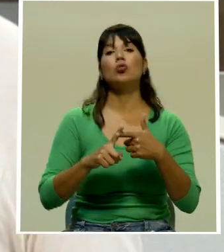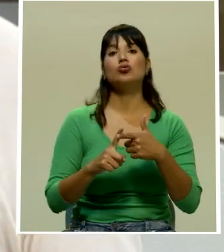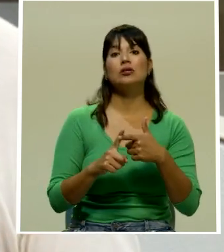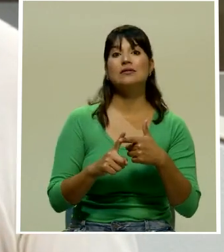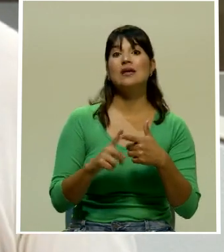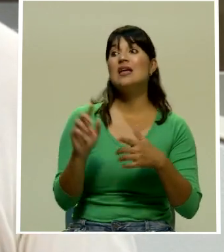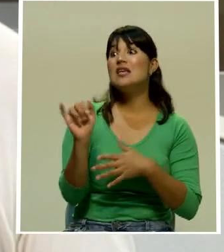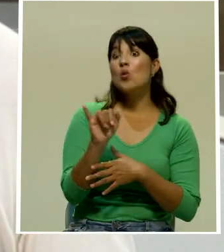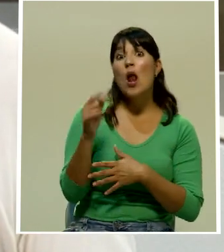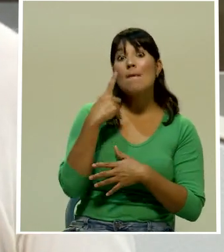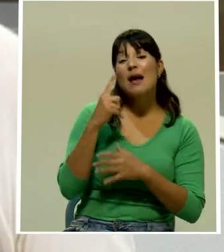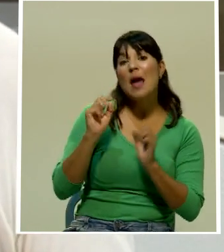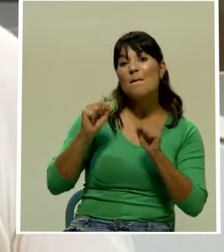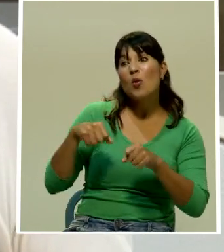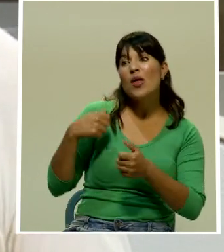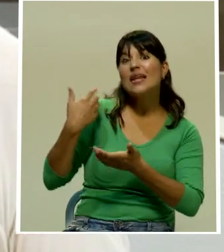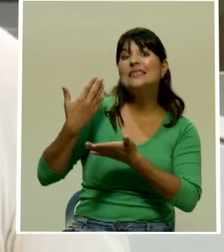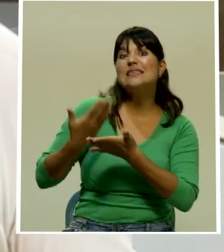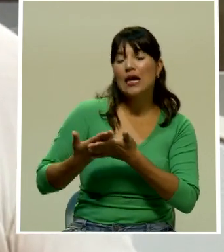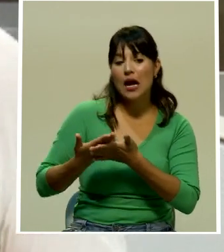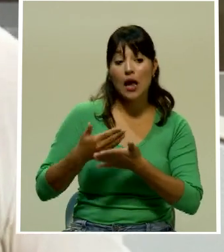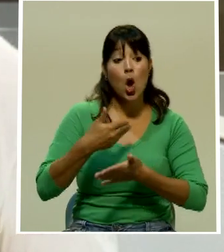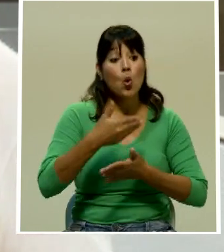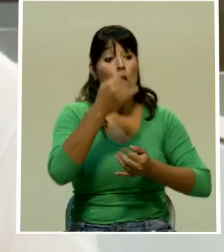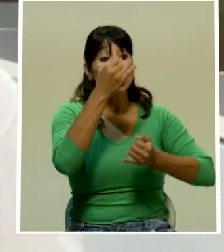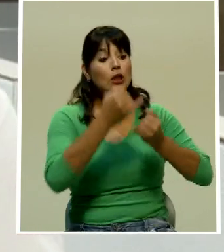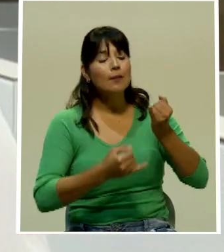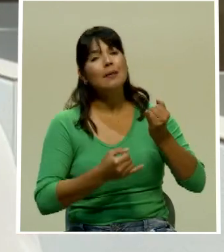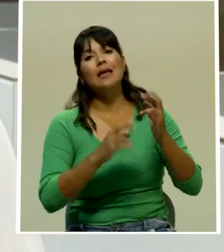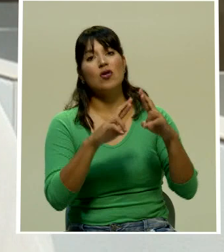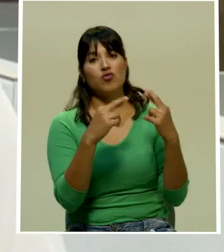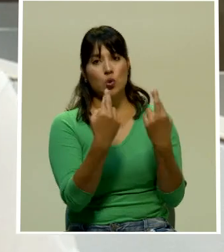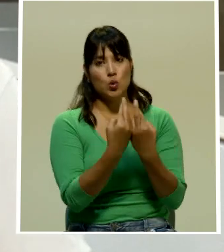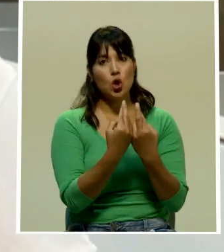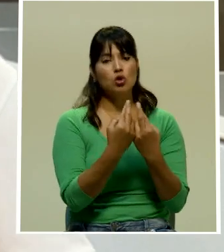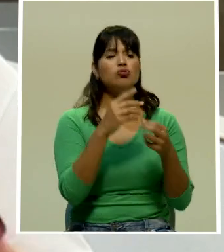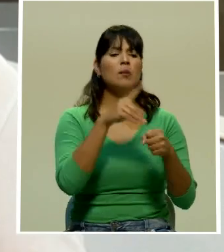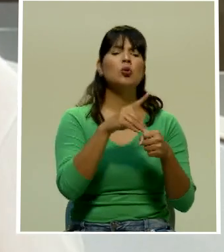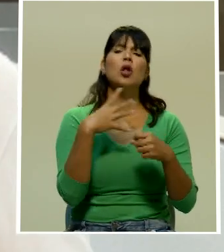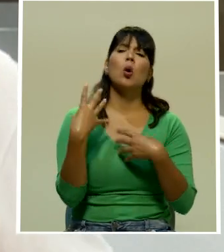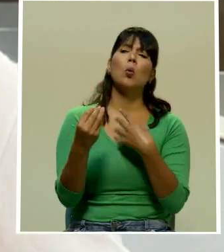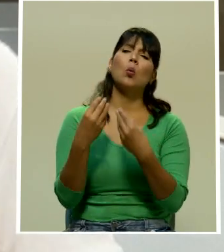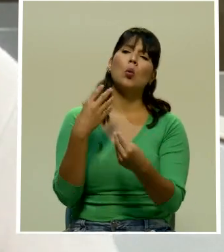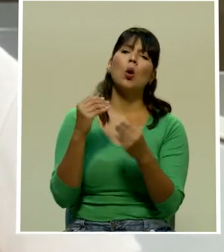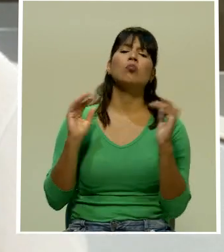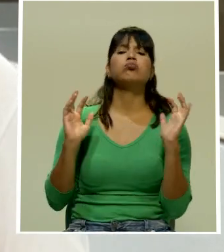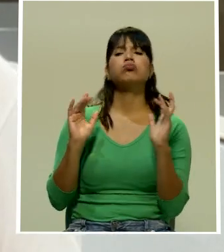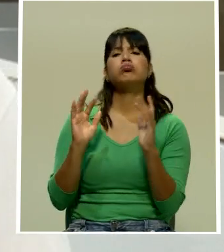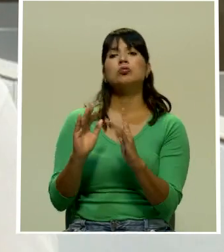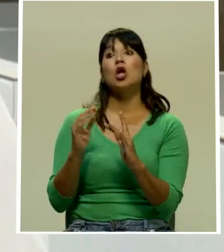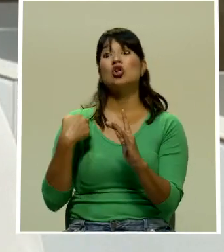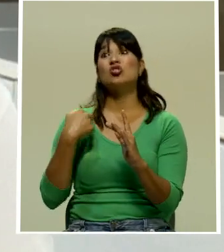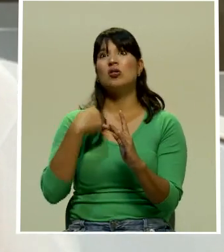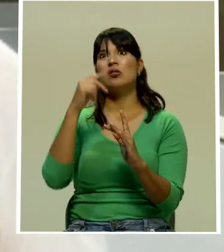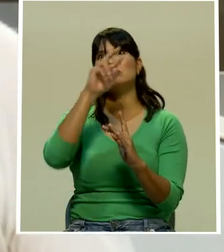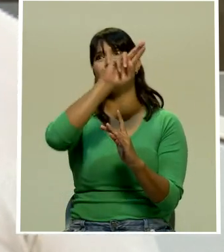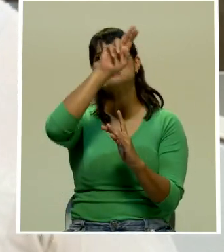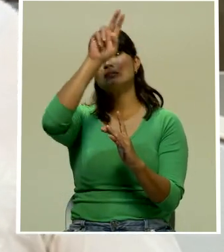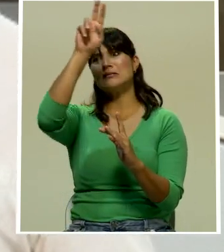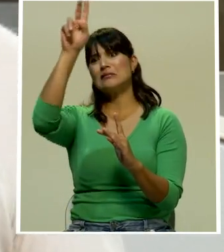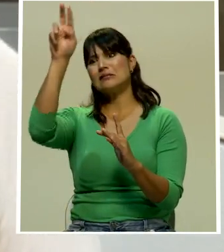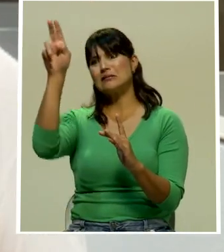ingresos al vestíbulo los primeros días han estado restringidos nos dicen que por instrucciones de seguridad y de la